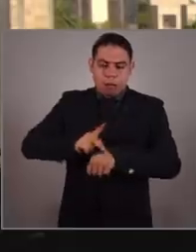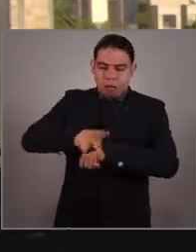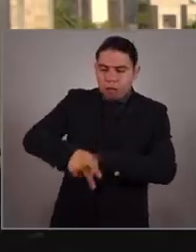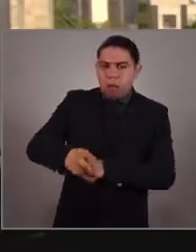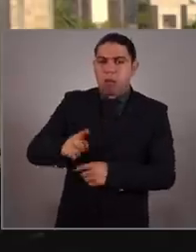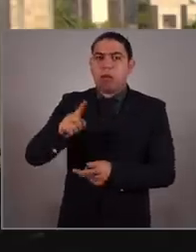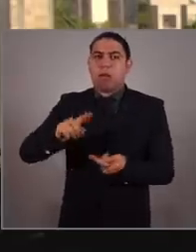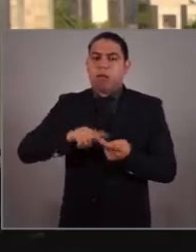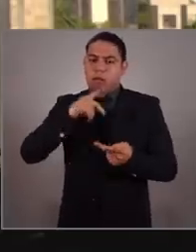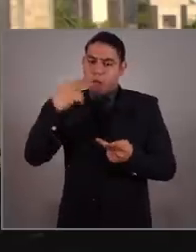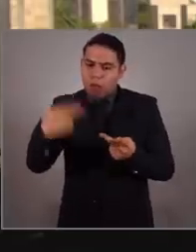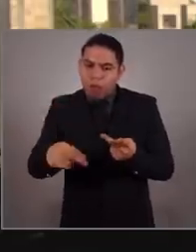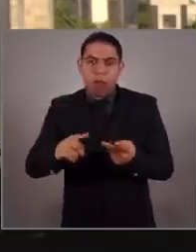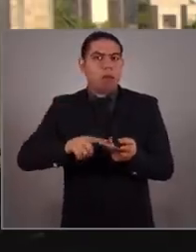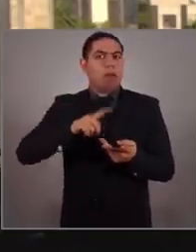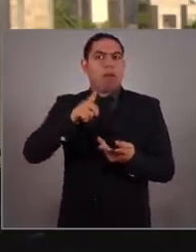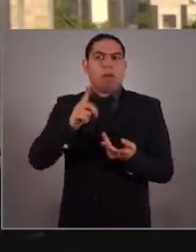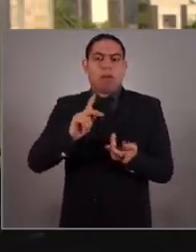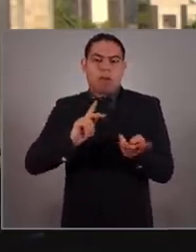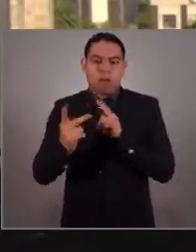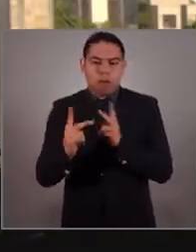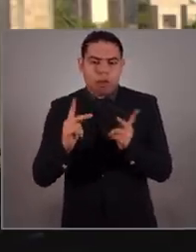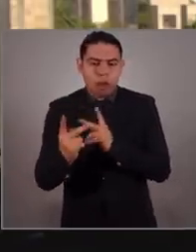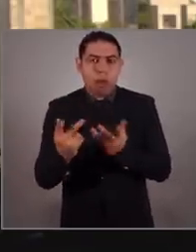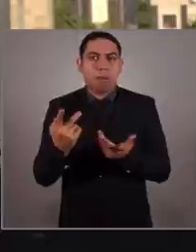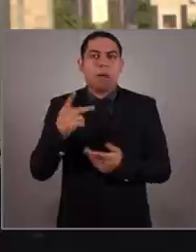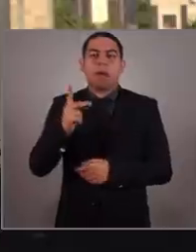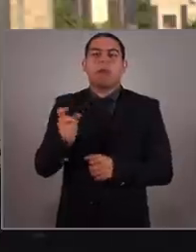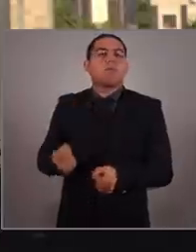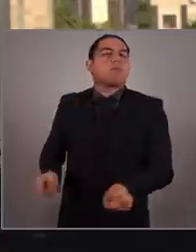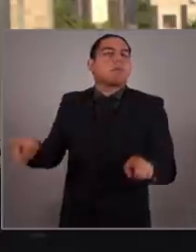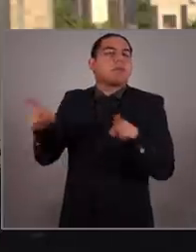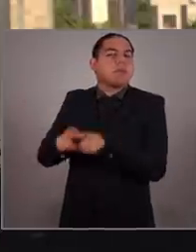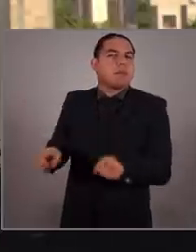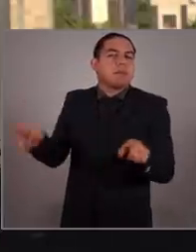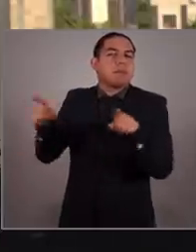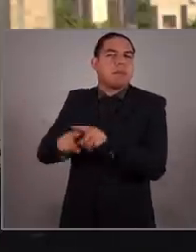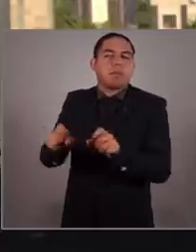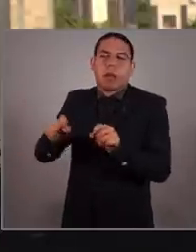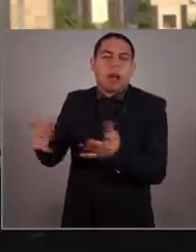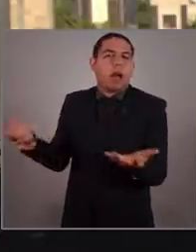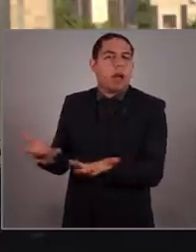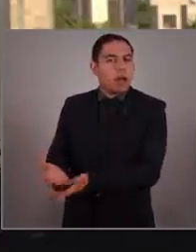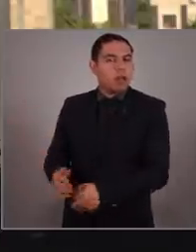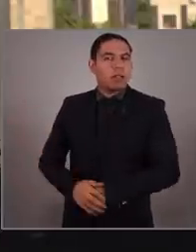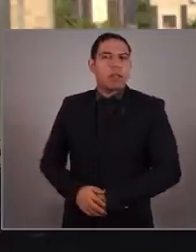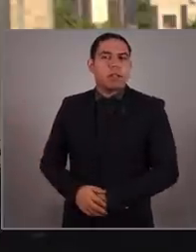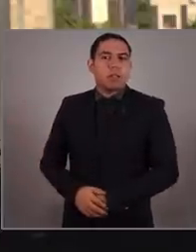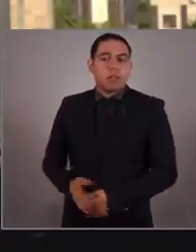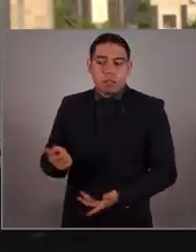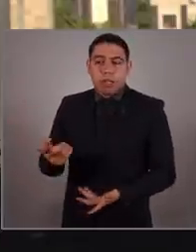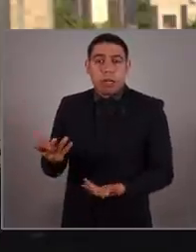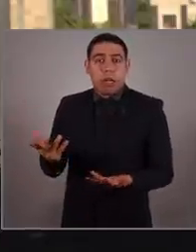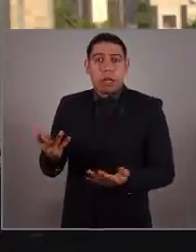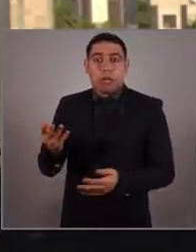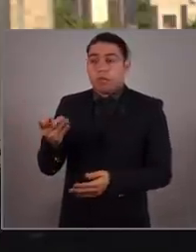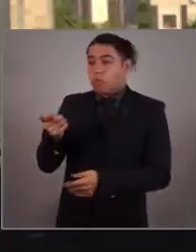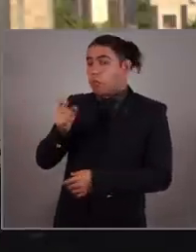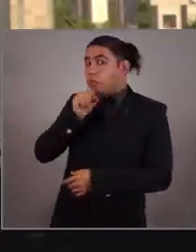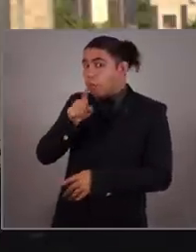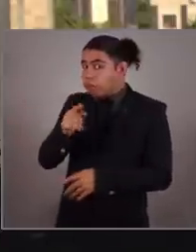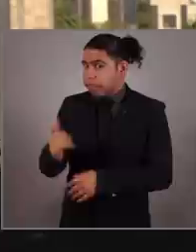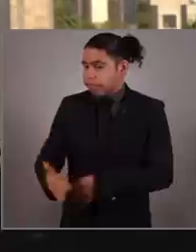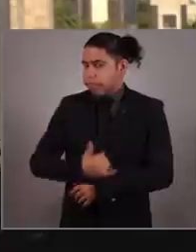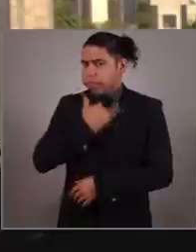piel, de nombre y de nombres, pero siguió siendo el mismo y haciendo lo mismo. La consecuencia